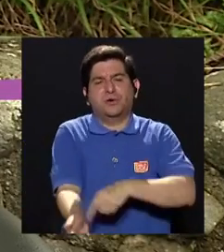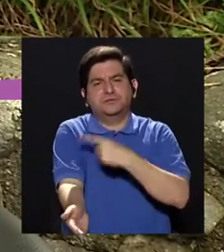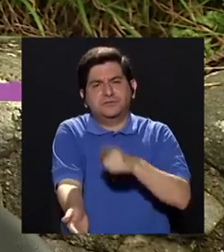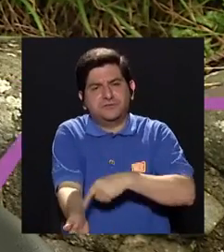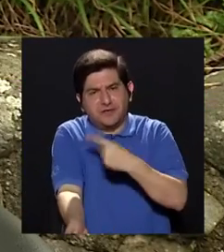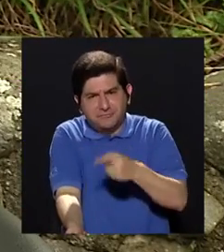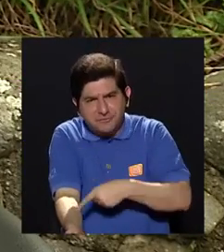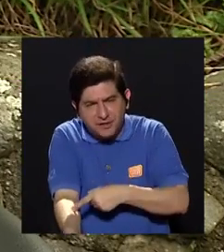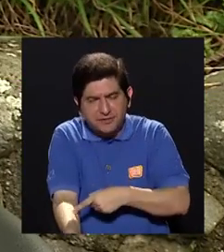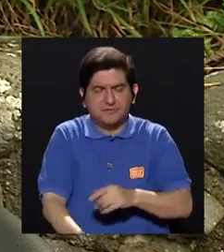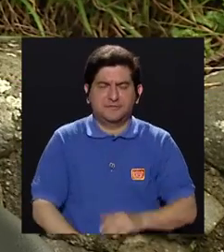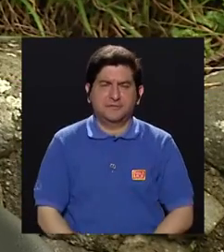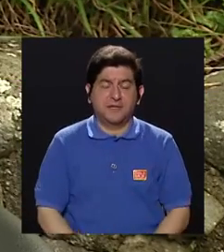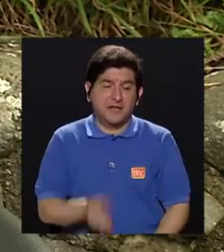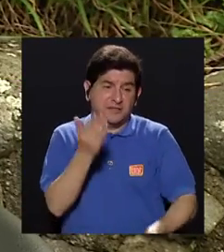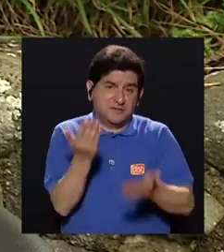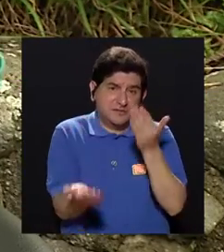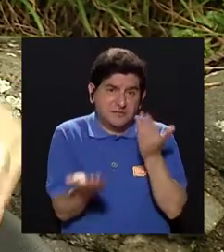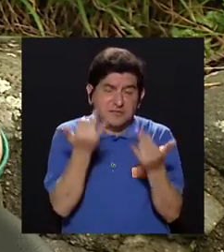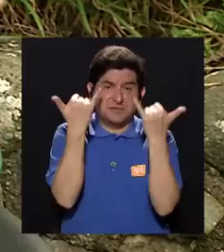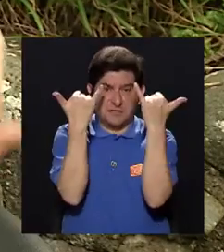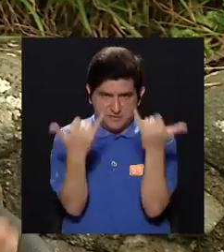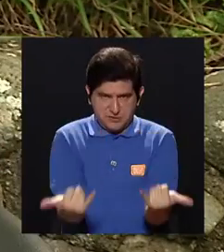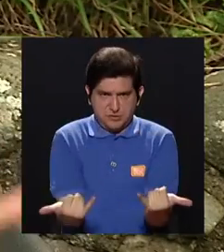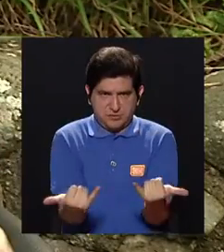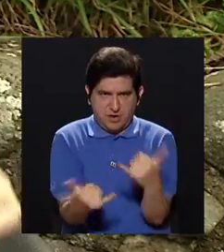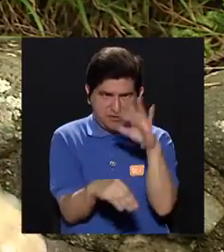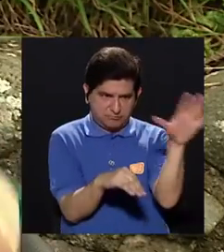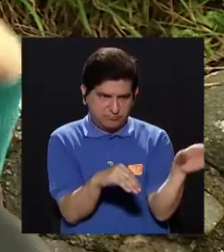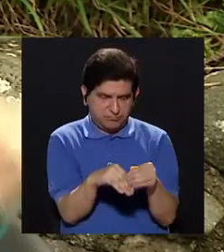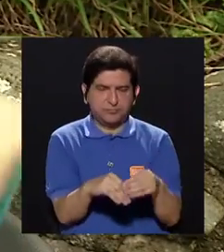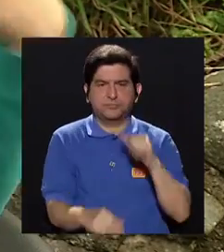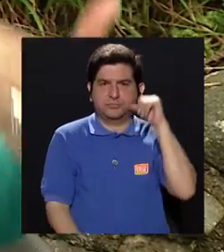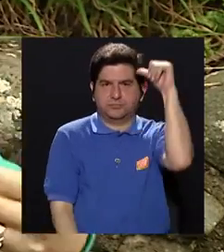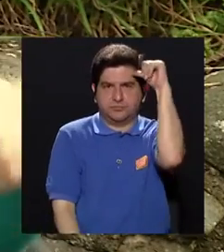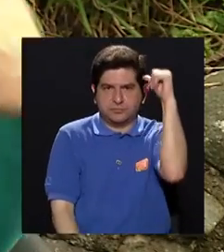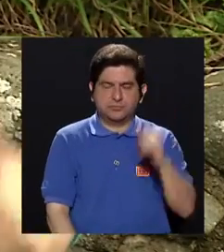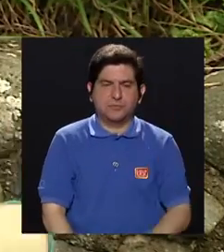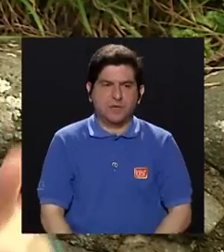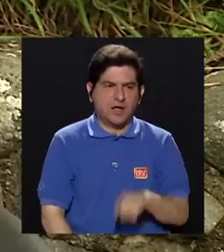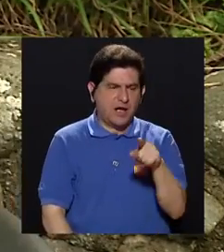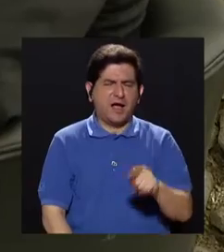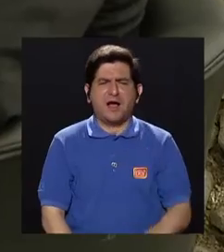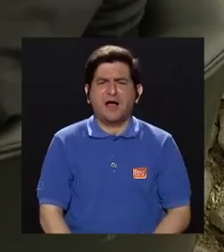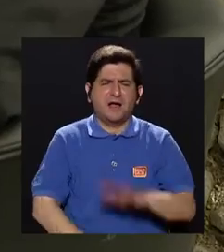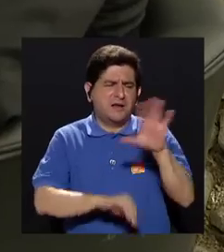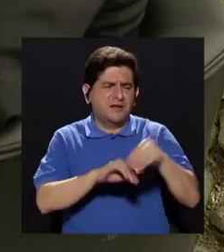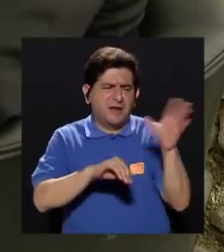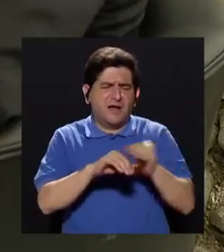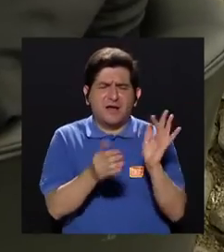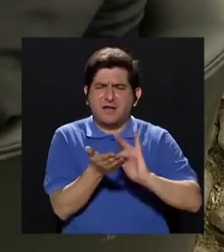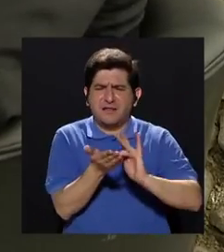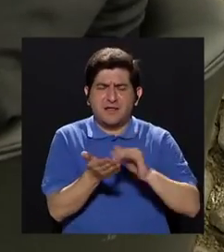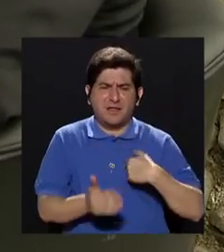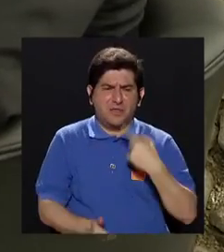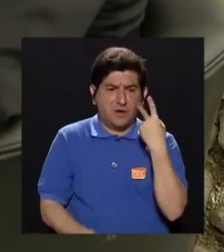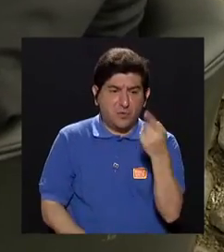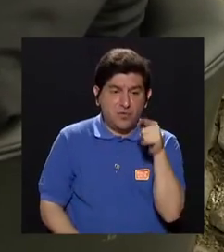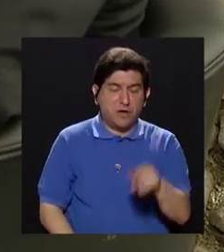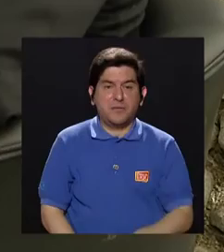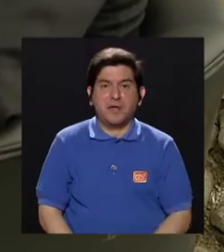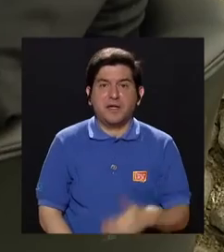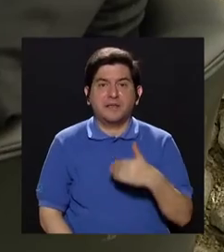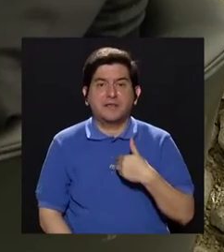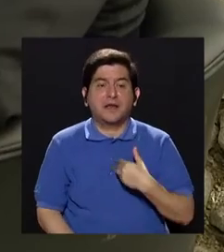alta, diabetes, ¿verdad? Y demás, que por lo general cuando ya se asuma también la adultez, son malos medicamentos. Si uno ve,